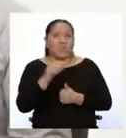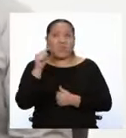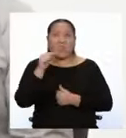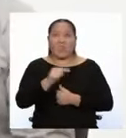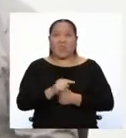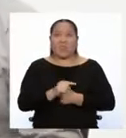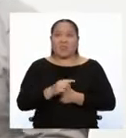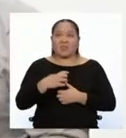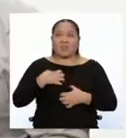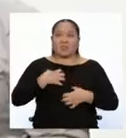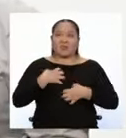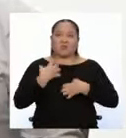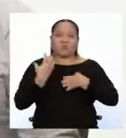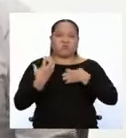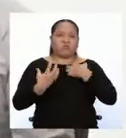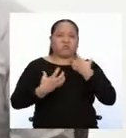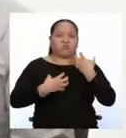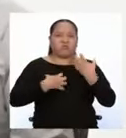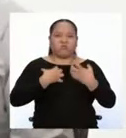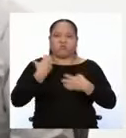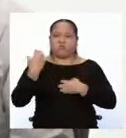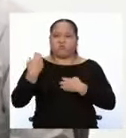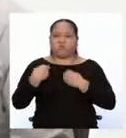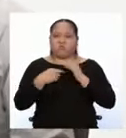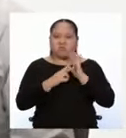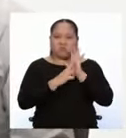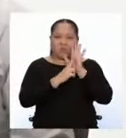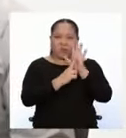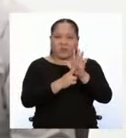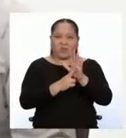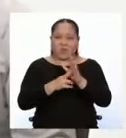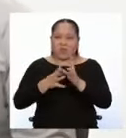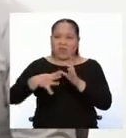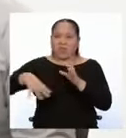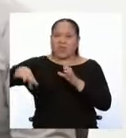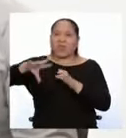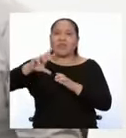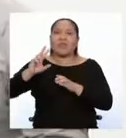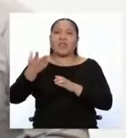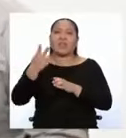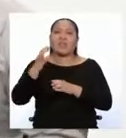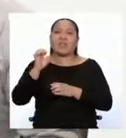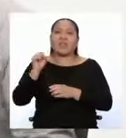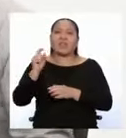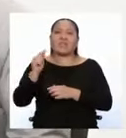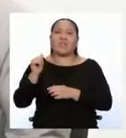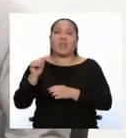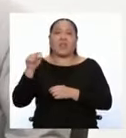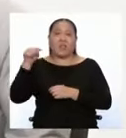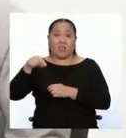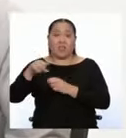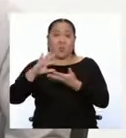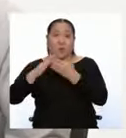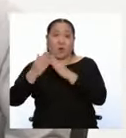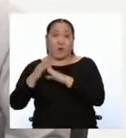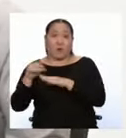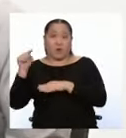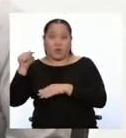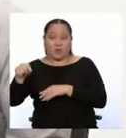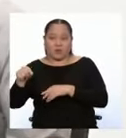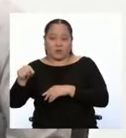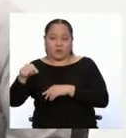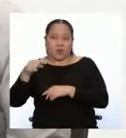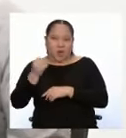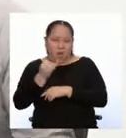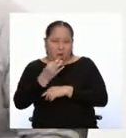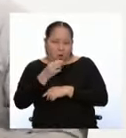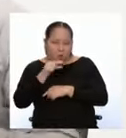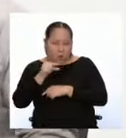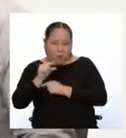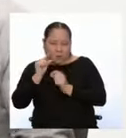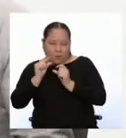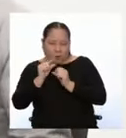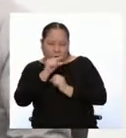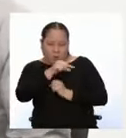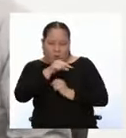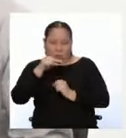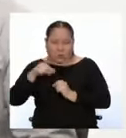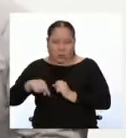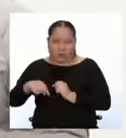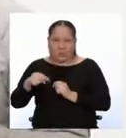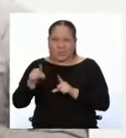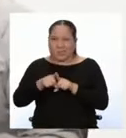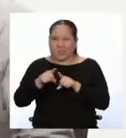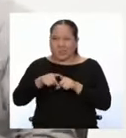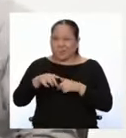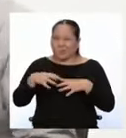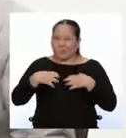provocó la protesta de los representantes del tercer estado. Ellos, junto con algunos de los otros dos estamentos, que también se